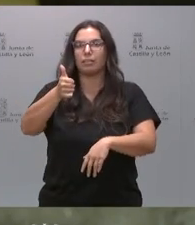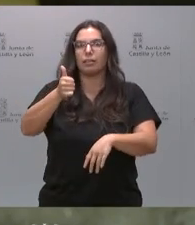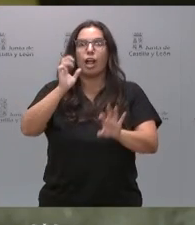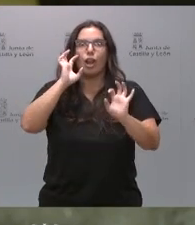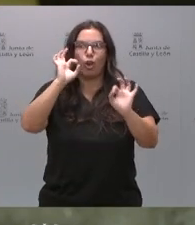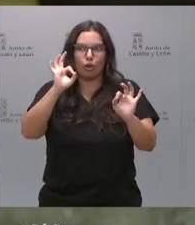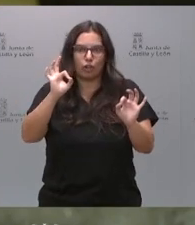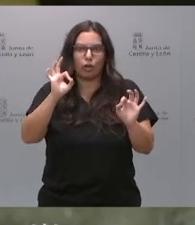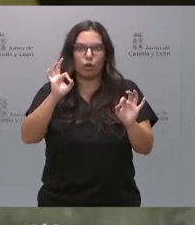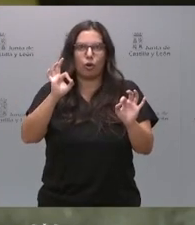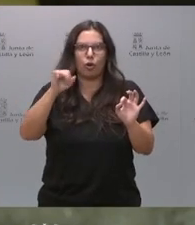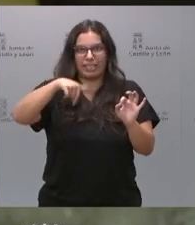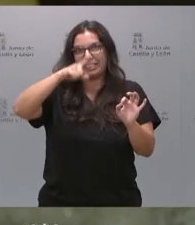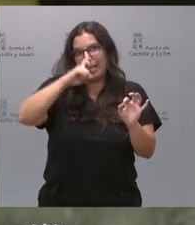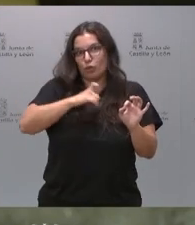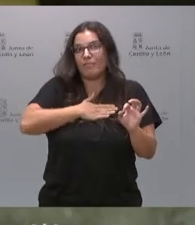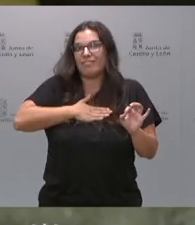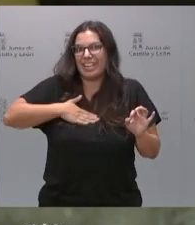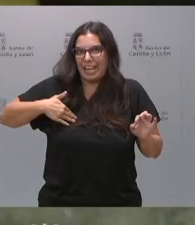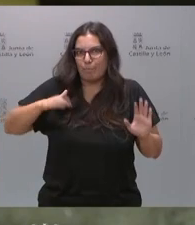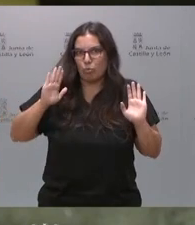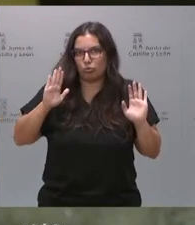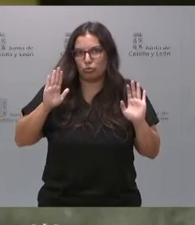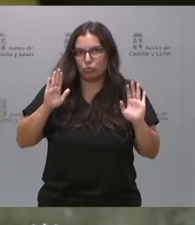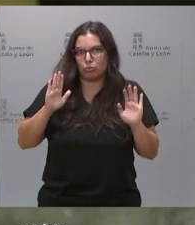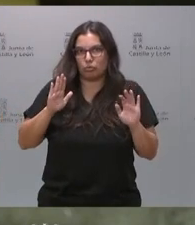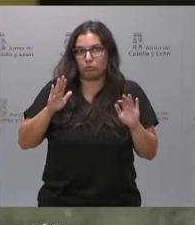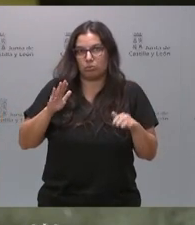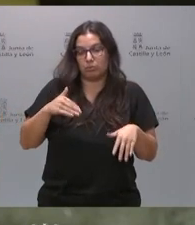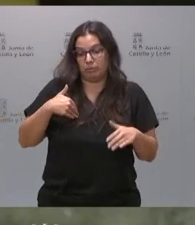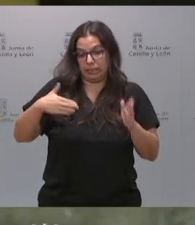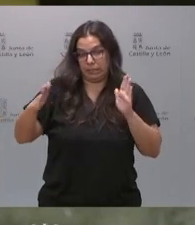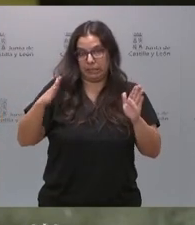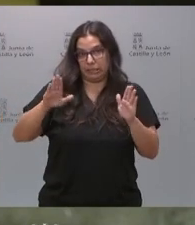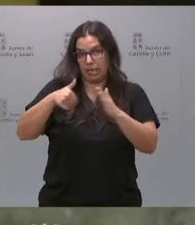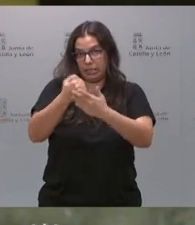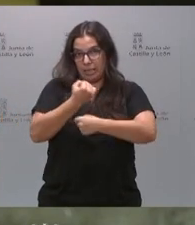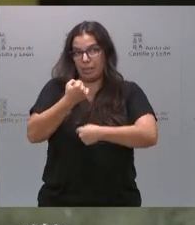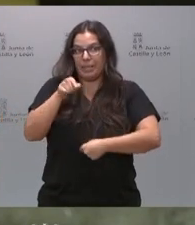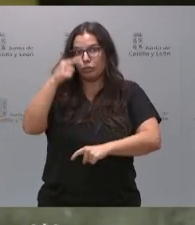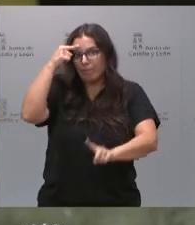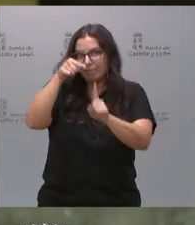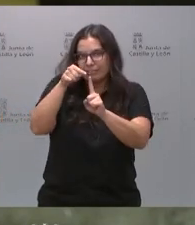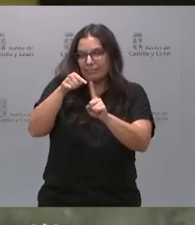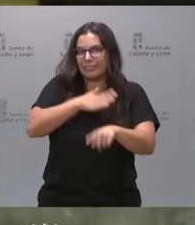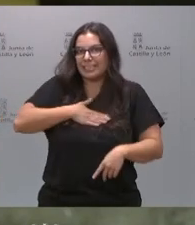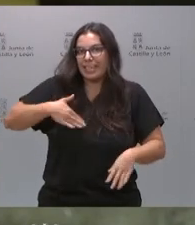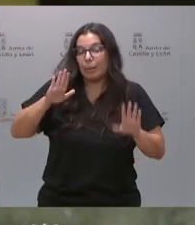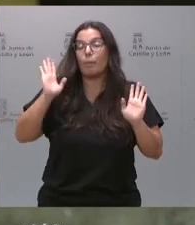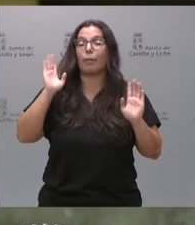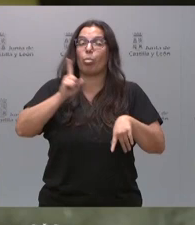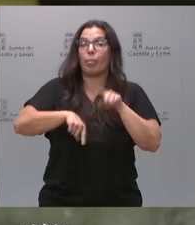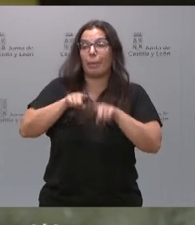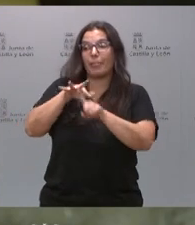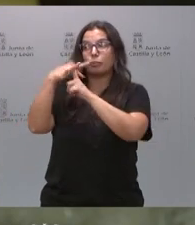lógicamente, dentro de este ejercicio del próximo periodo de sesiones. Esa es nuestra intención y, en función de esas